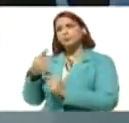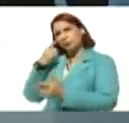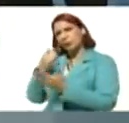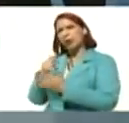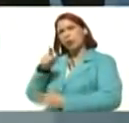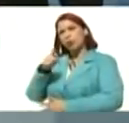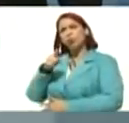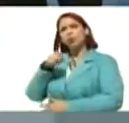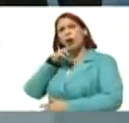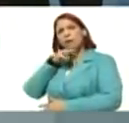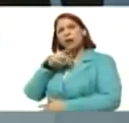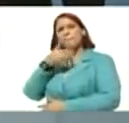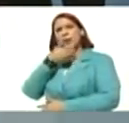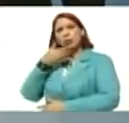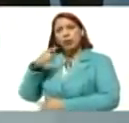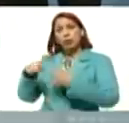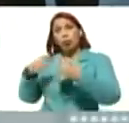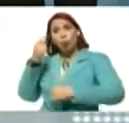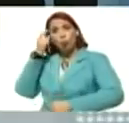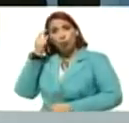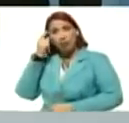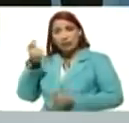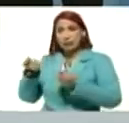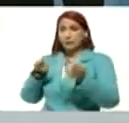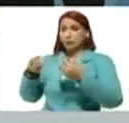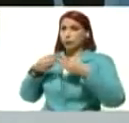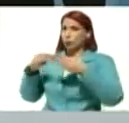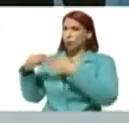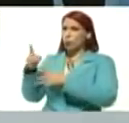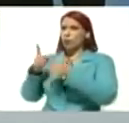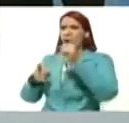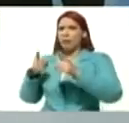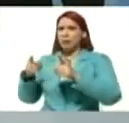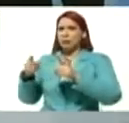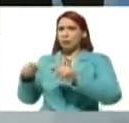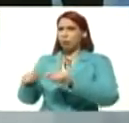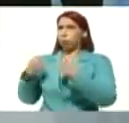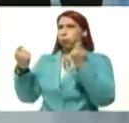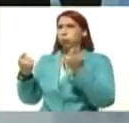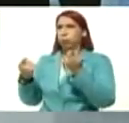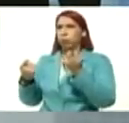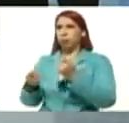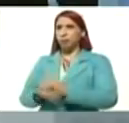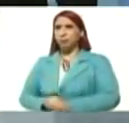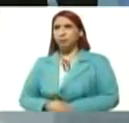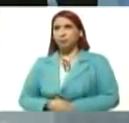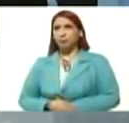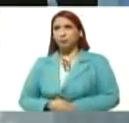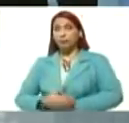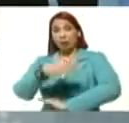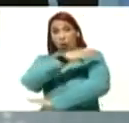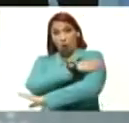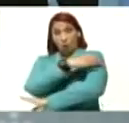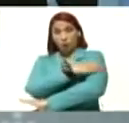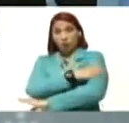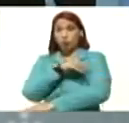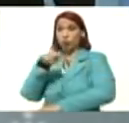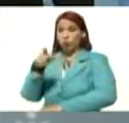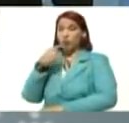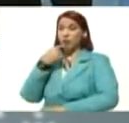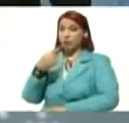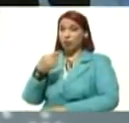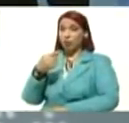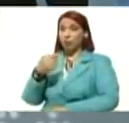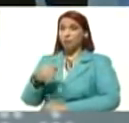hablaba de la mejoría, diariamente los servicios públicos, ven afectados, las oposiciones, usted lo mencionaba muy bien allí,